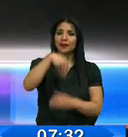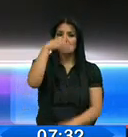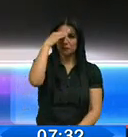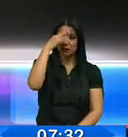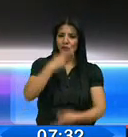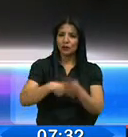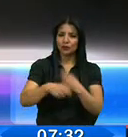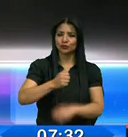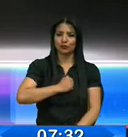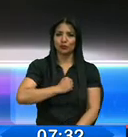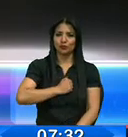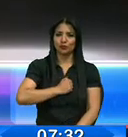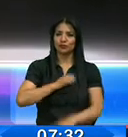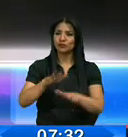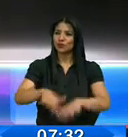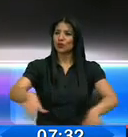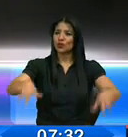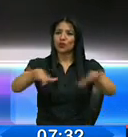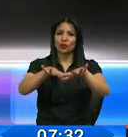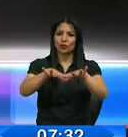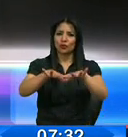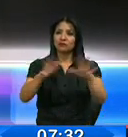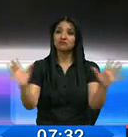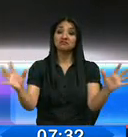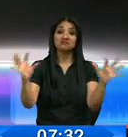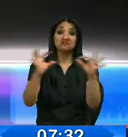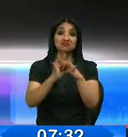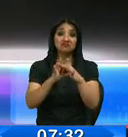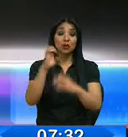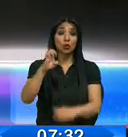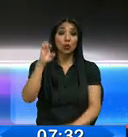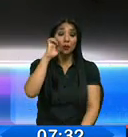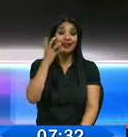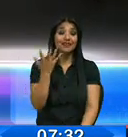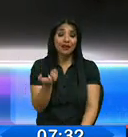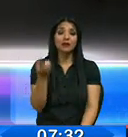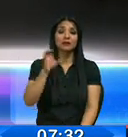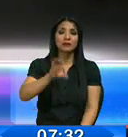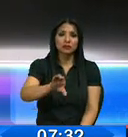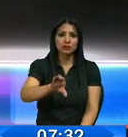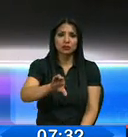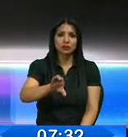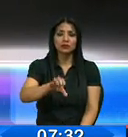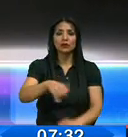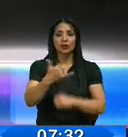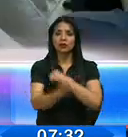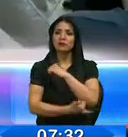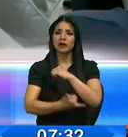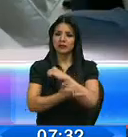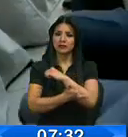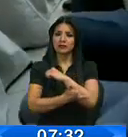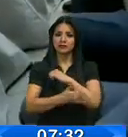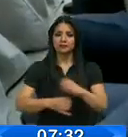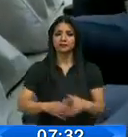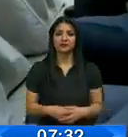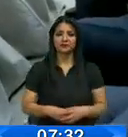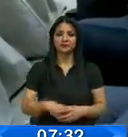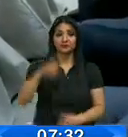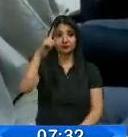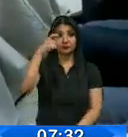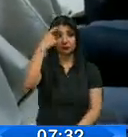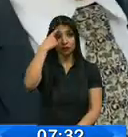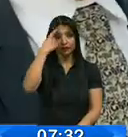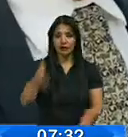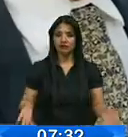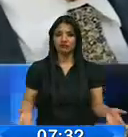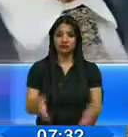pertenecen al mundo de Apiches, que quieran hacer inversión al exterior del país de Italia. El gobierno destaca además